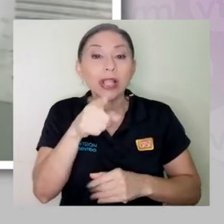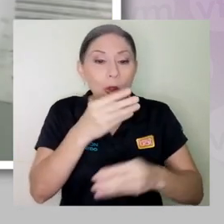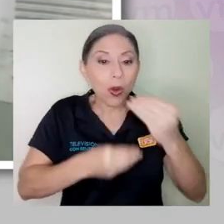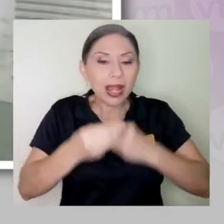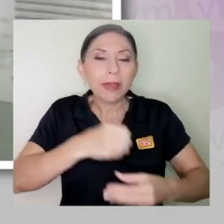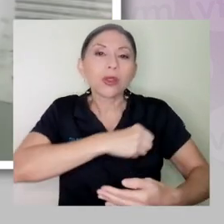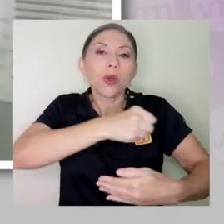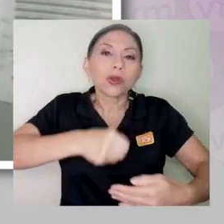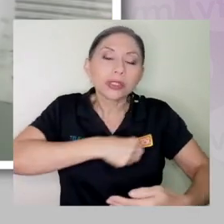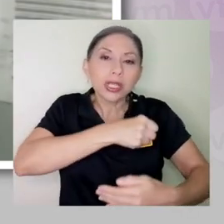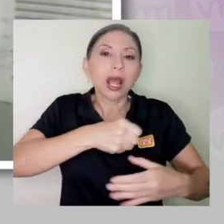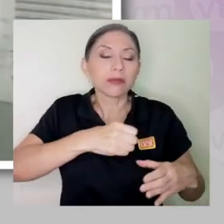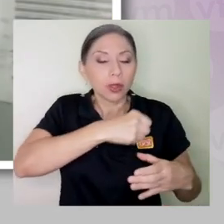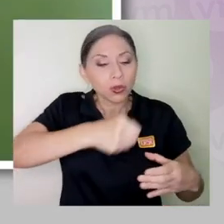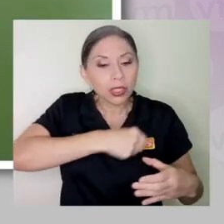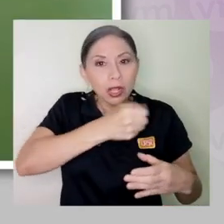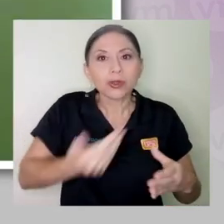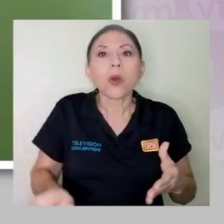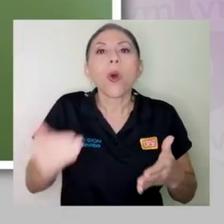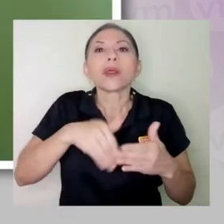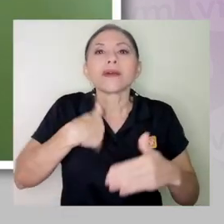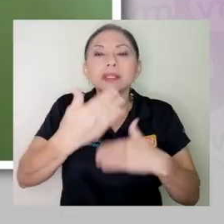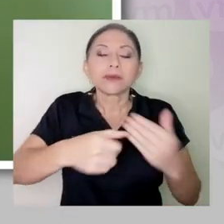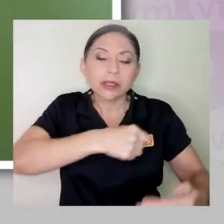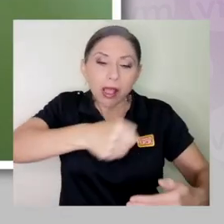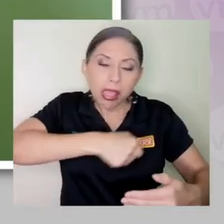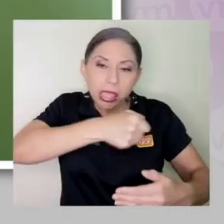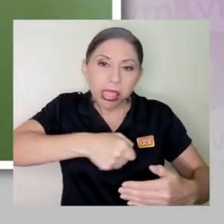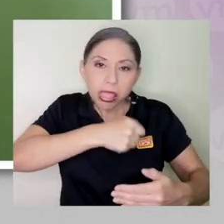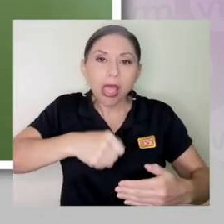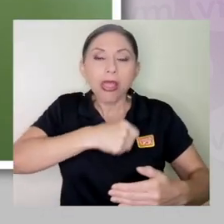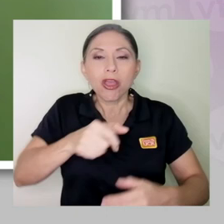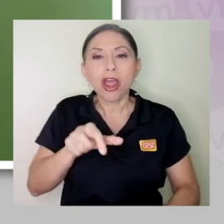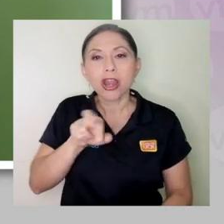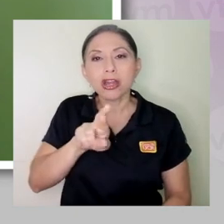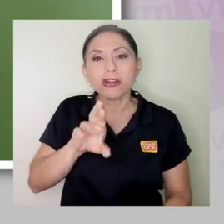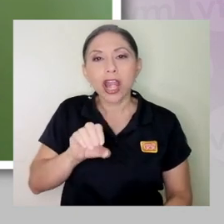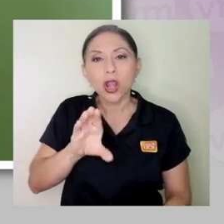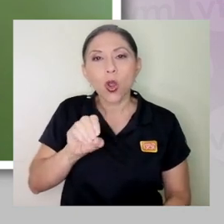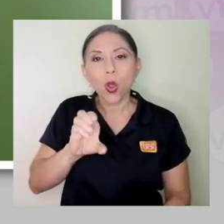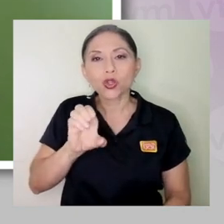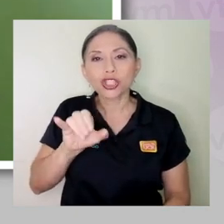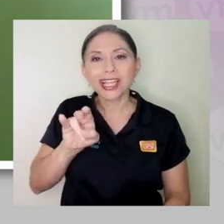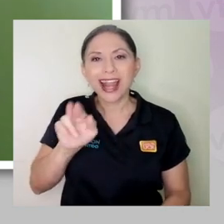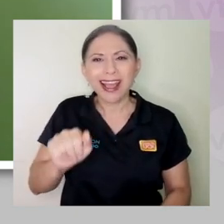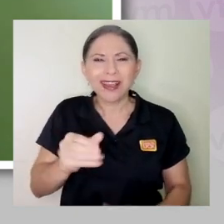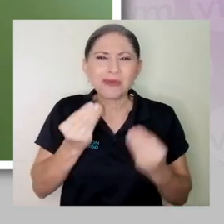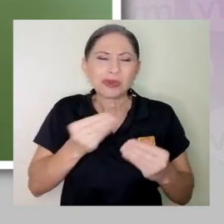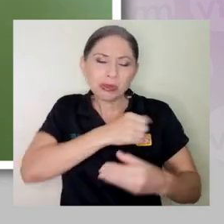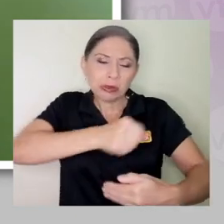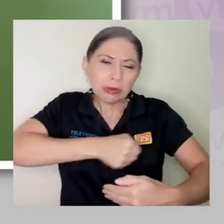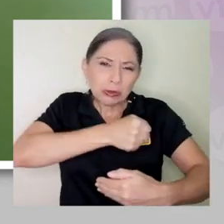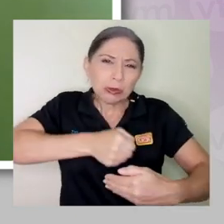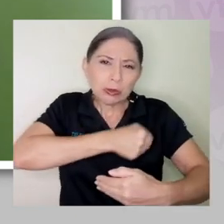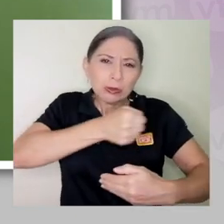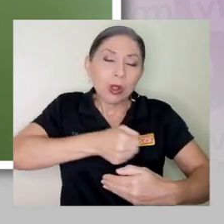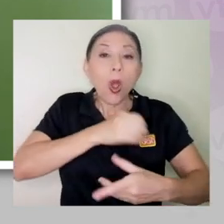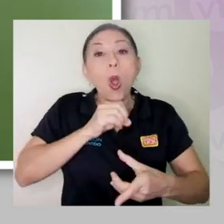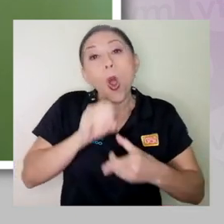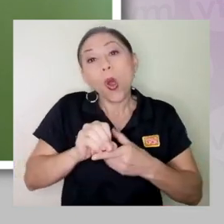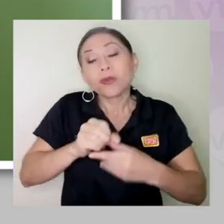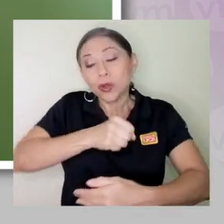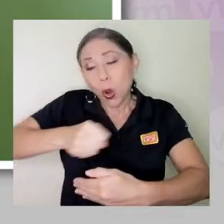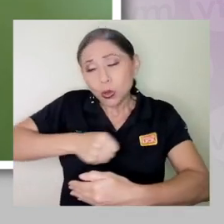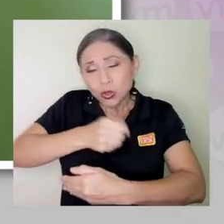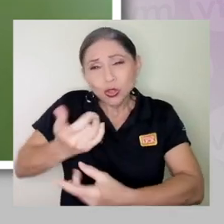difícil dar más delgado, pero si usted recocina un alimento o la cocción no se llevó a cabo de la mejor manera, ese alimento pierde